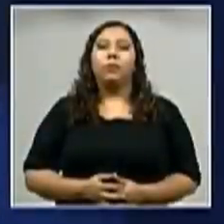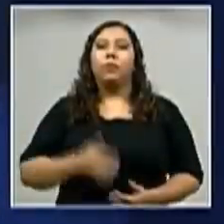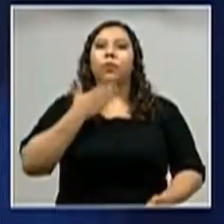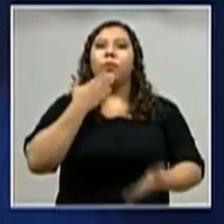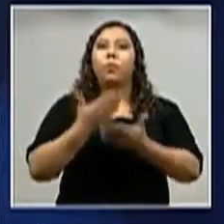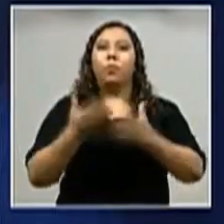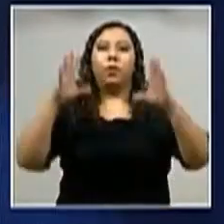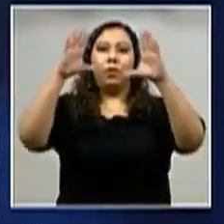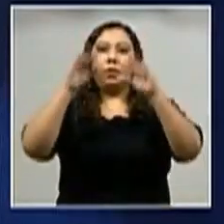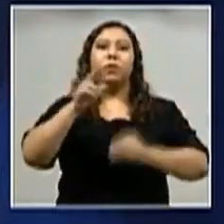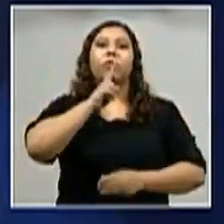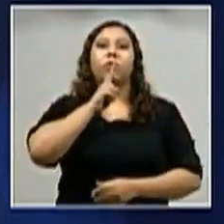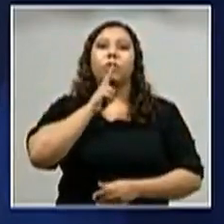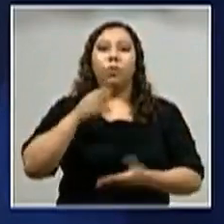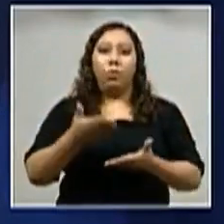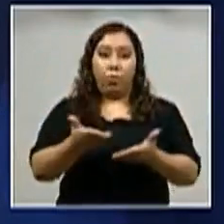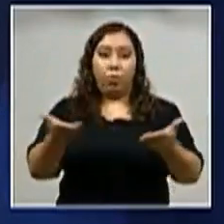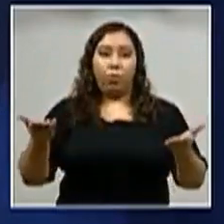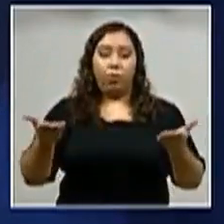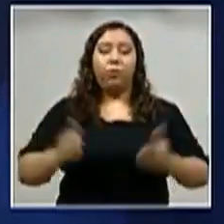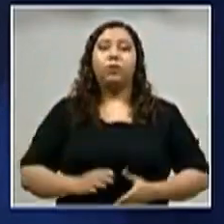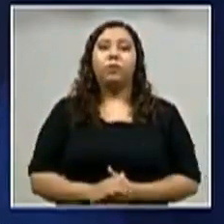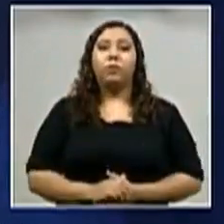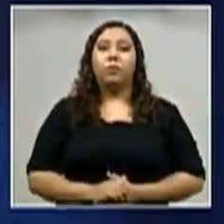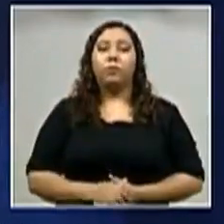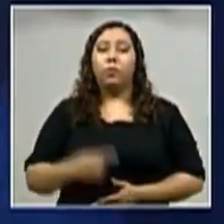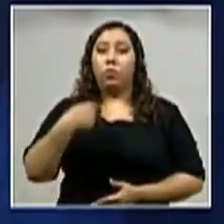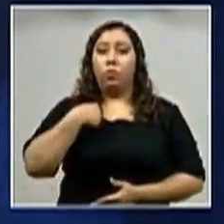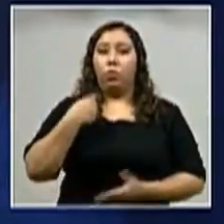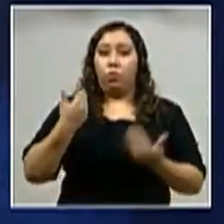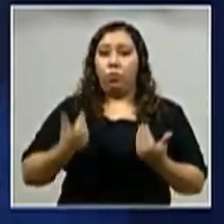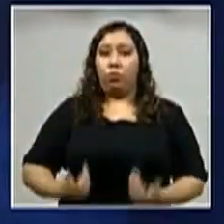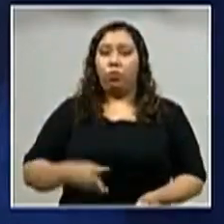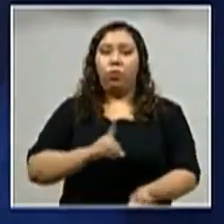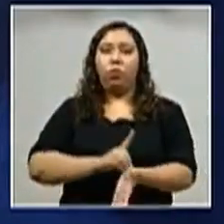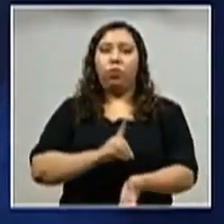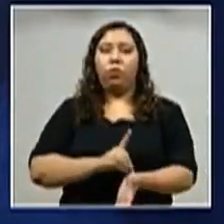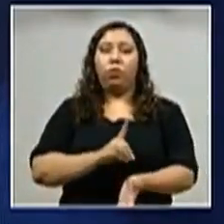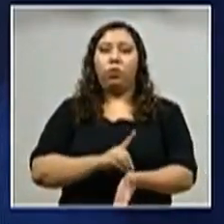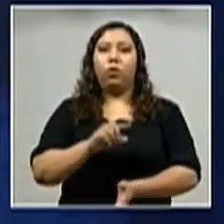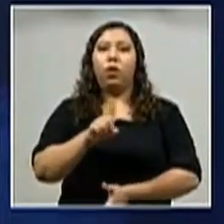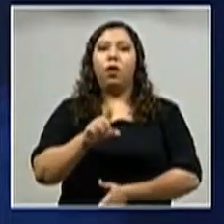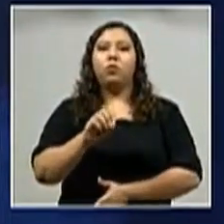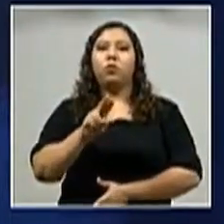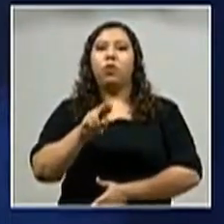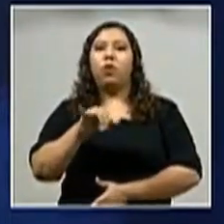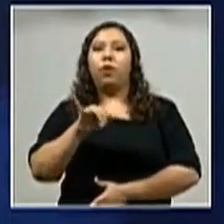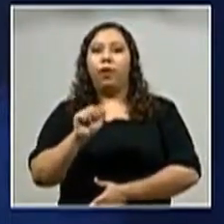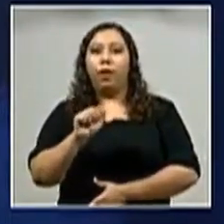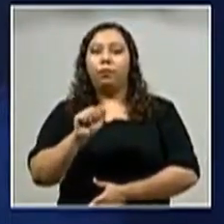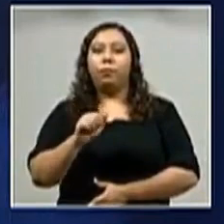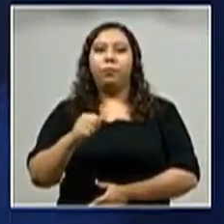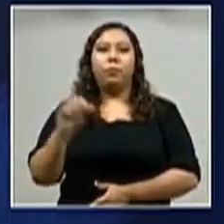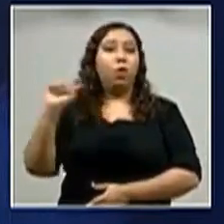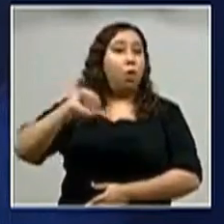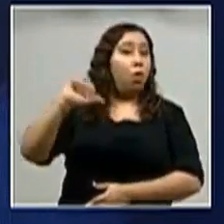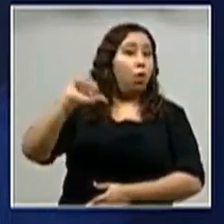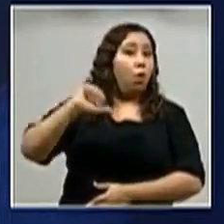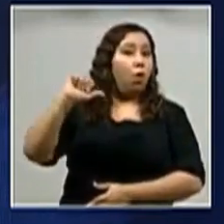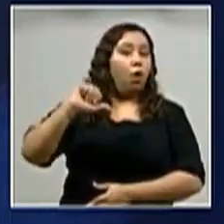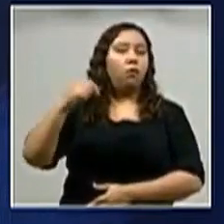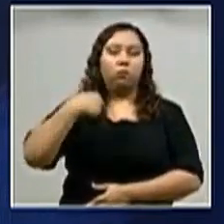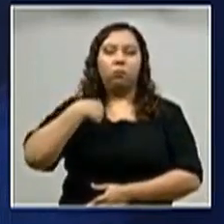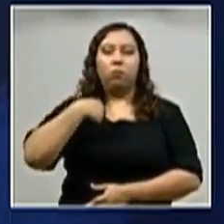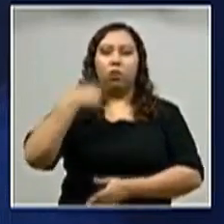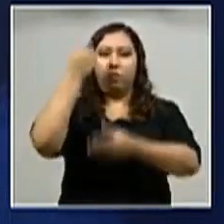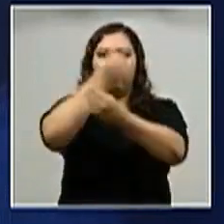Muy buenas noches, pueblo hondureño. Yo soy la doctora Sonia Reyes y el día de hoy vengo a compartir con